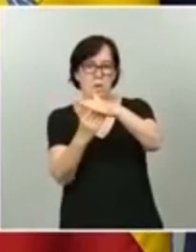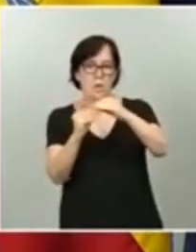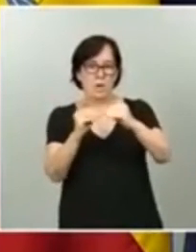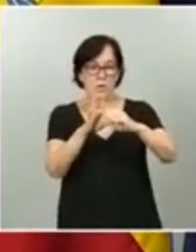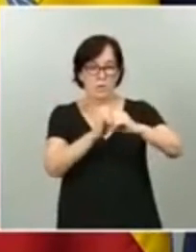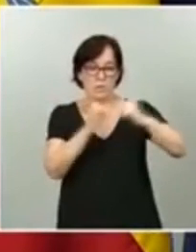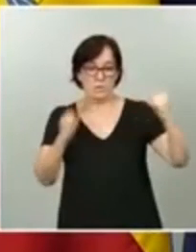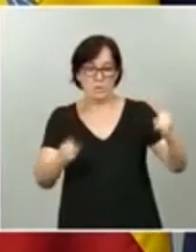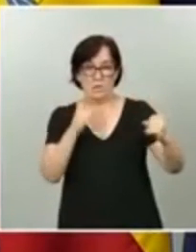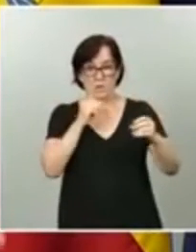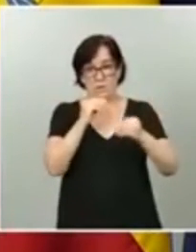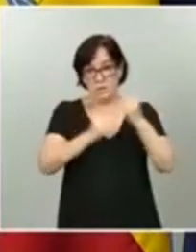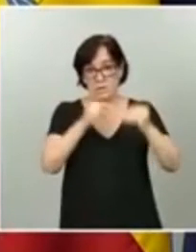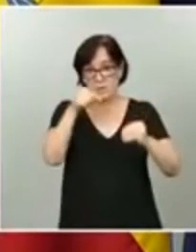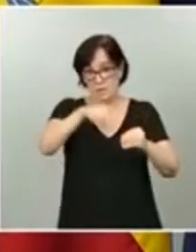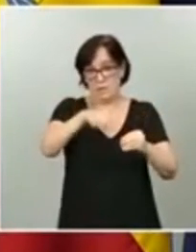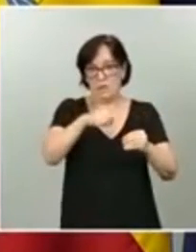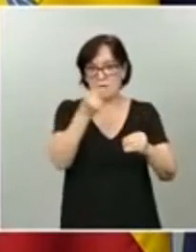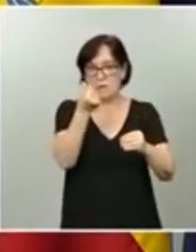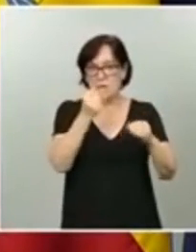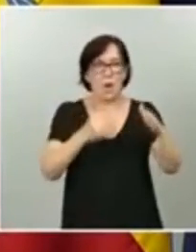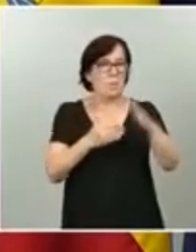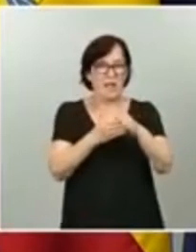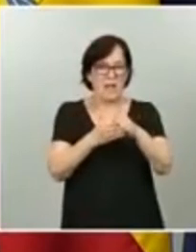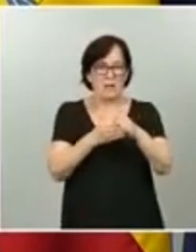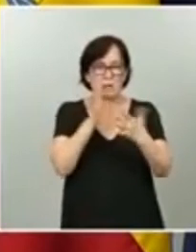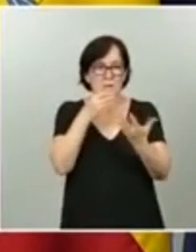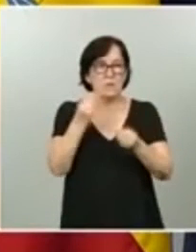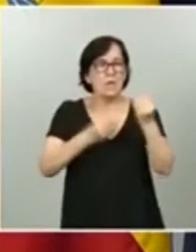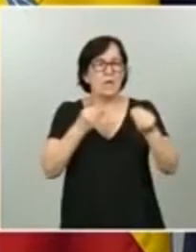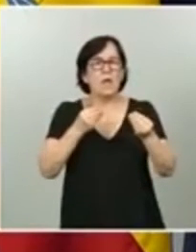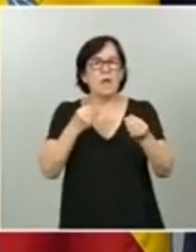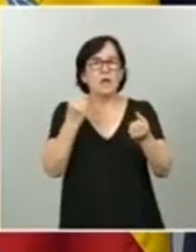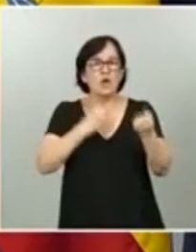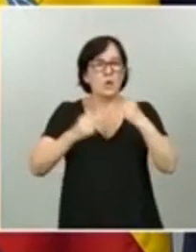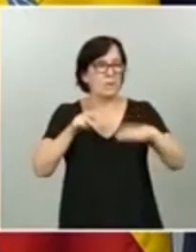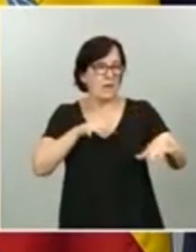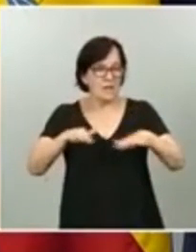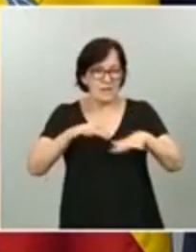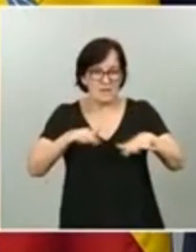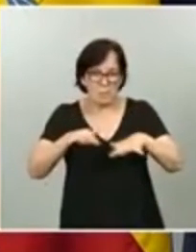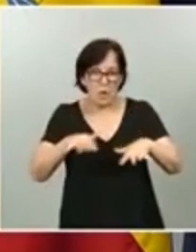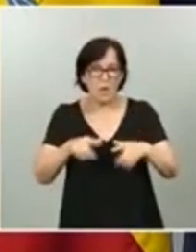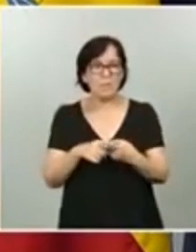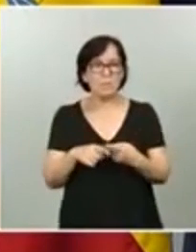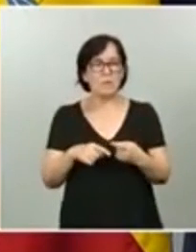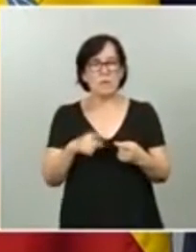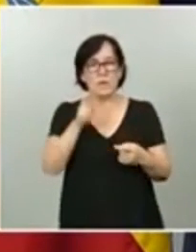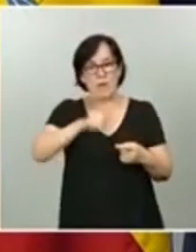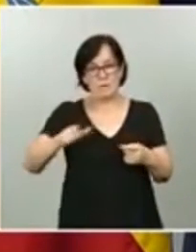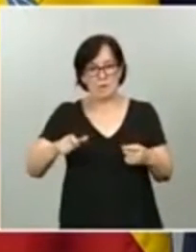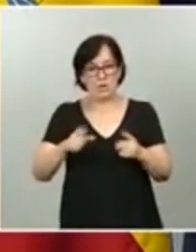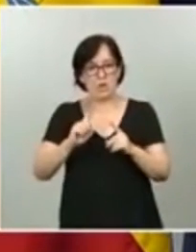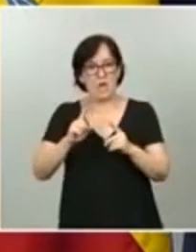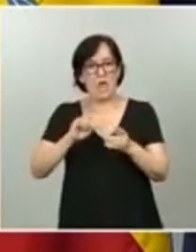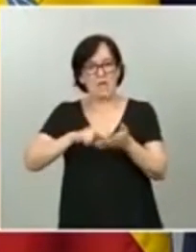consignaciones. Por tanto, hagamos que la economía se mueva, hagamos que las personas resolvamos los problemas y este es un buen mecanismo para ello. Gracias.